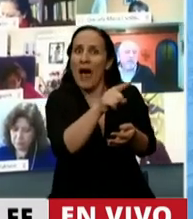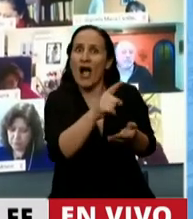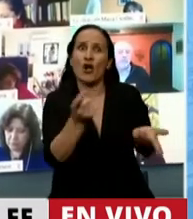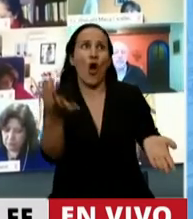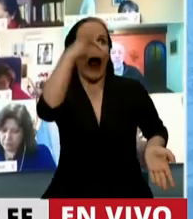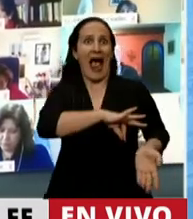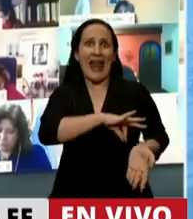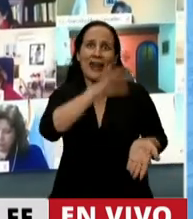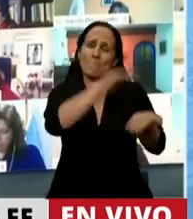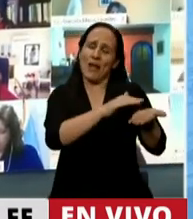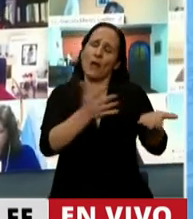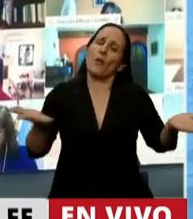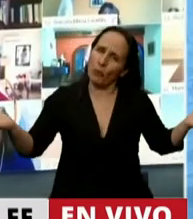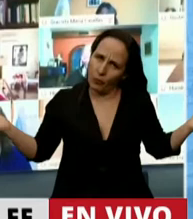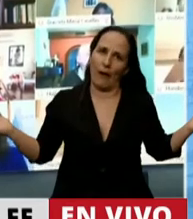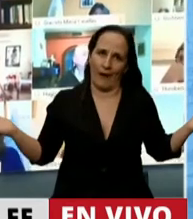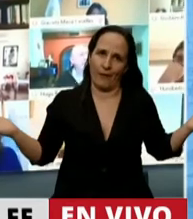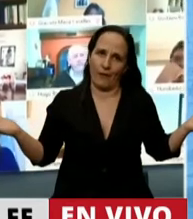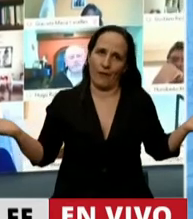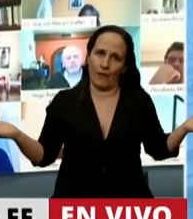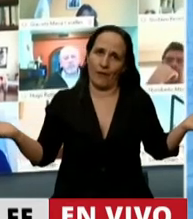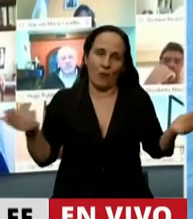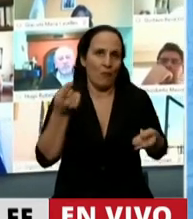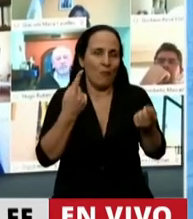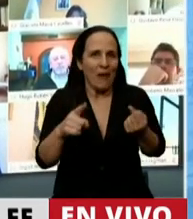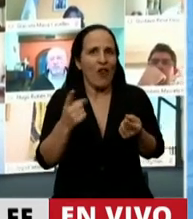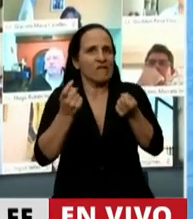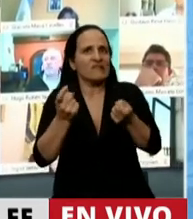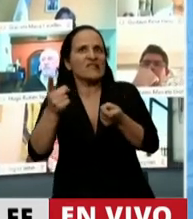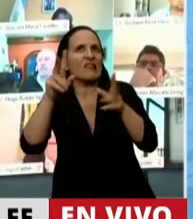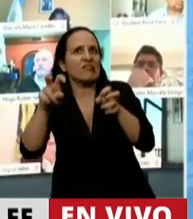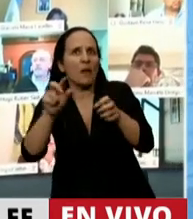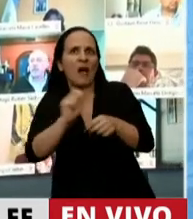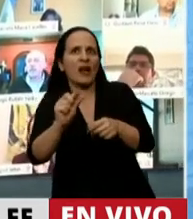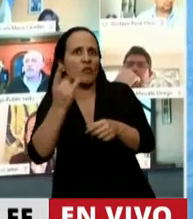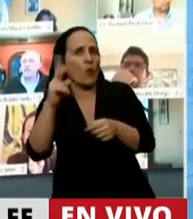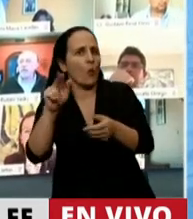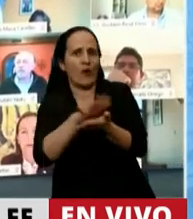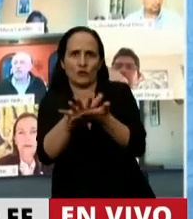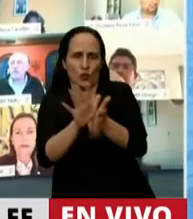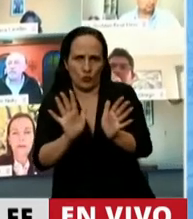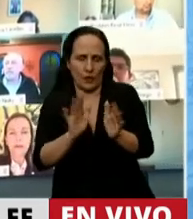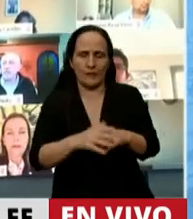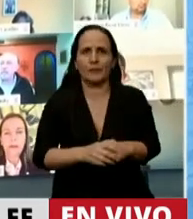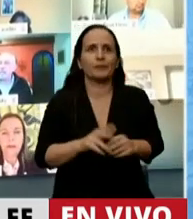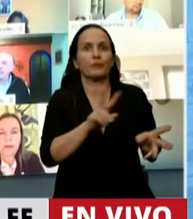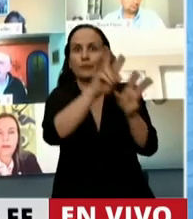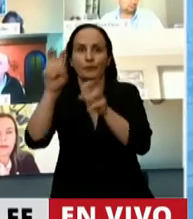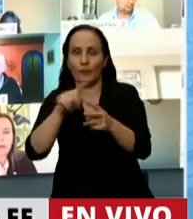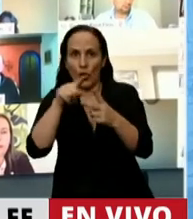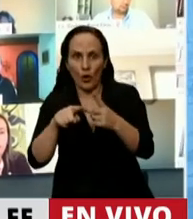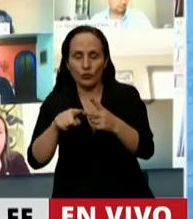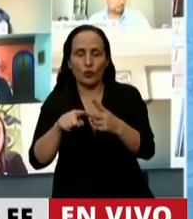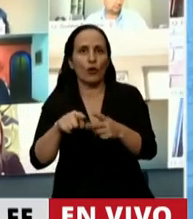ganancias que lo hagan, pero es muy necesario resolver este tema. Otro tema, señor jefe de